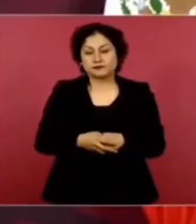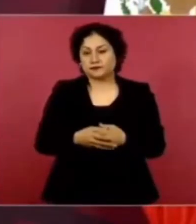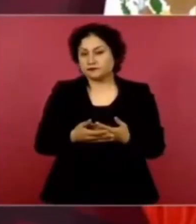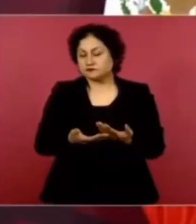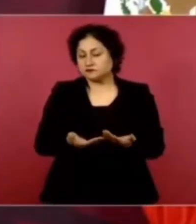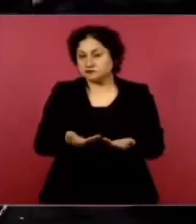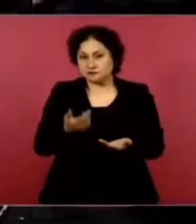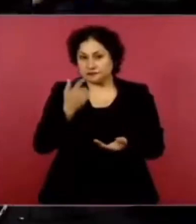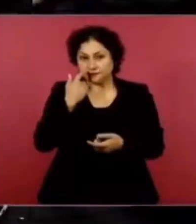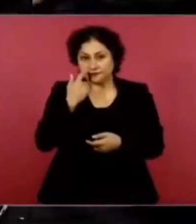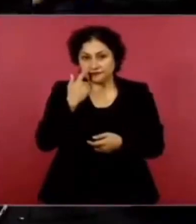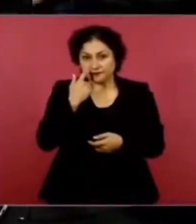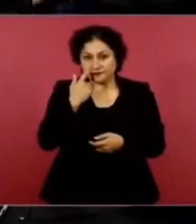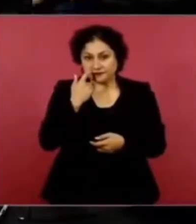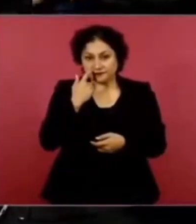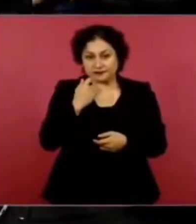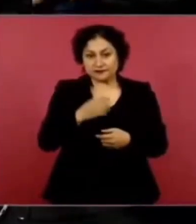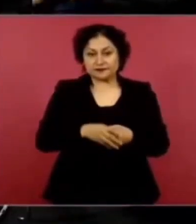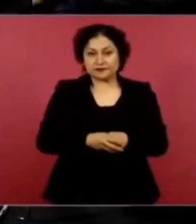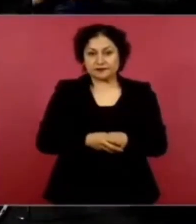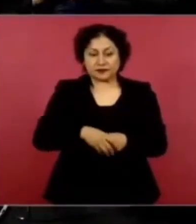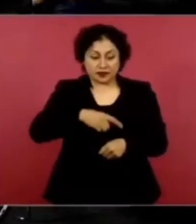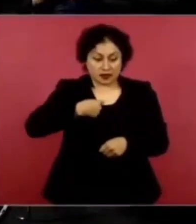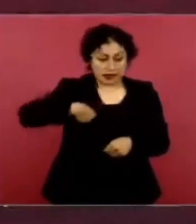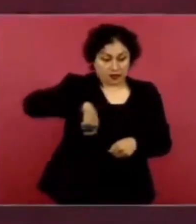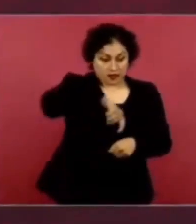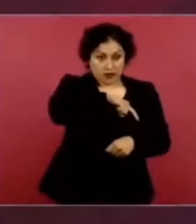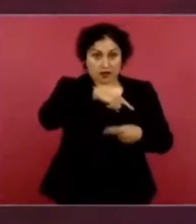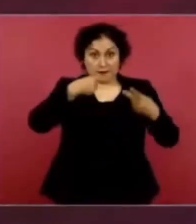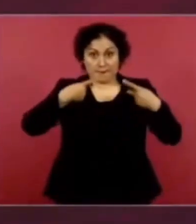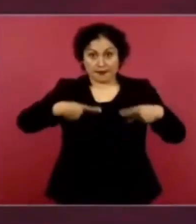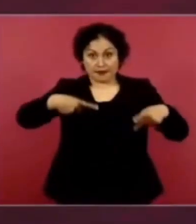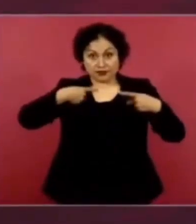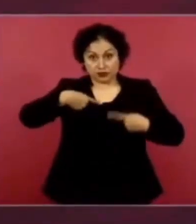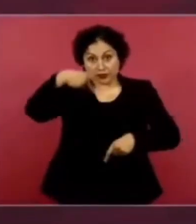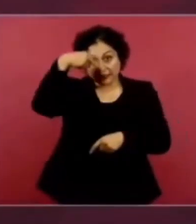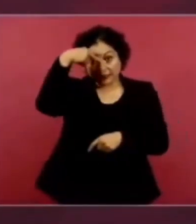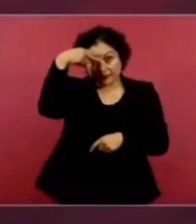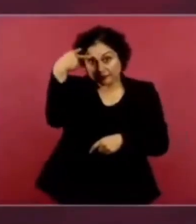protegidos los mexicanos, benditos, todos.